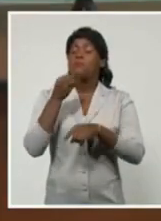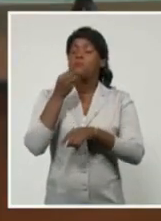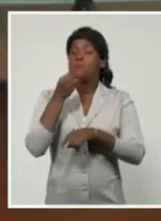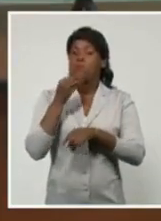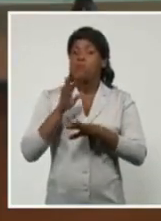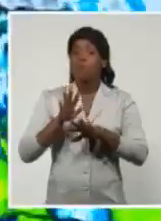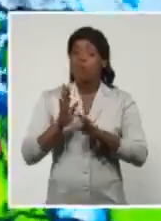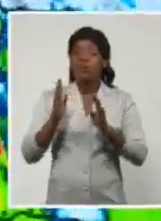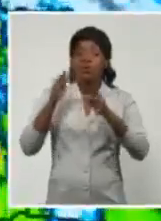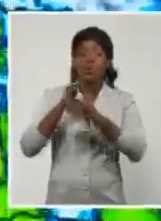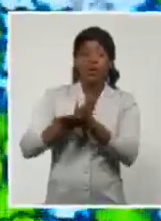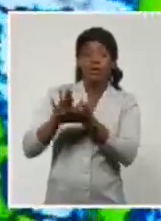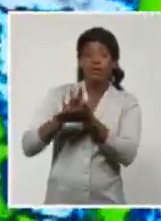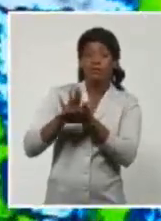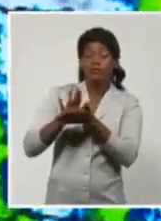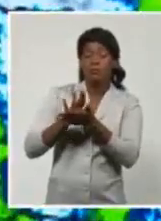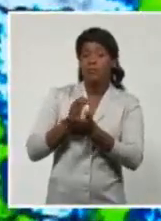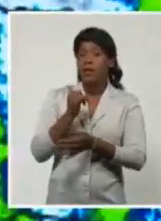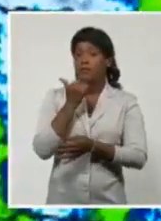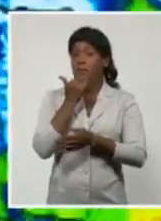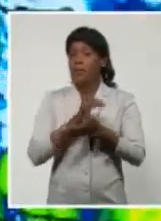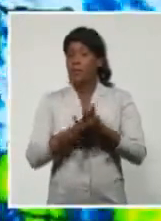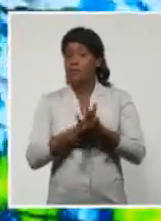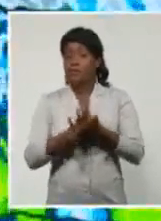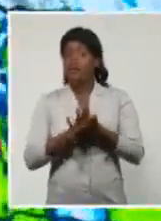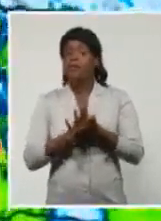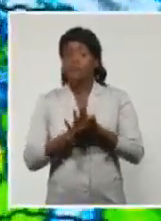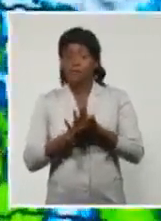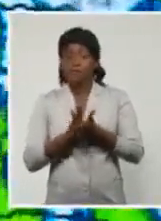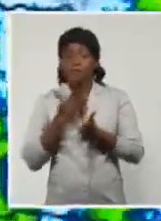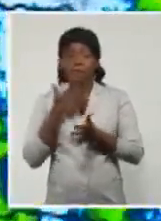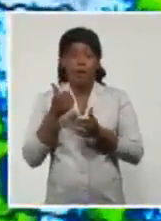esa. Y entonces, por lo tanto, pues